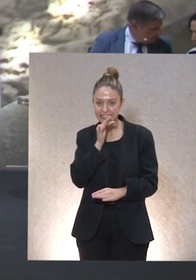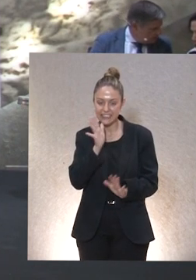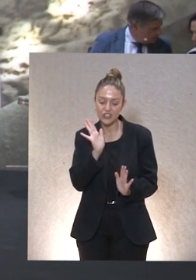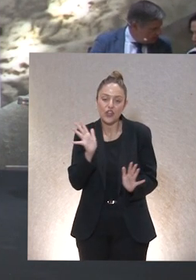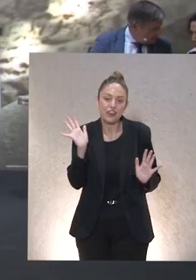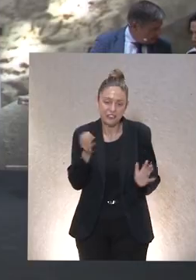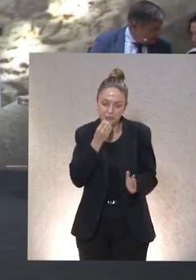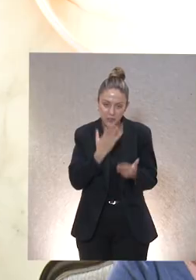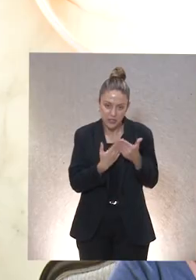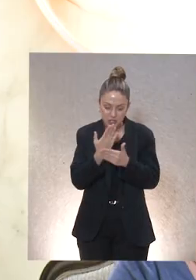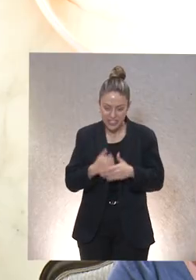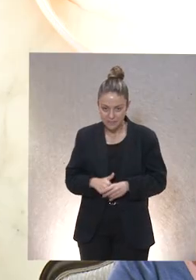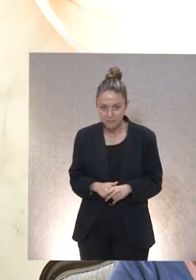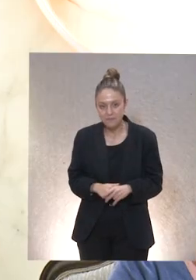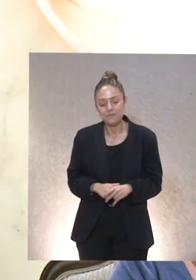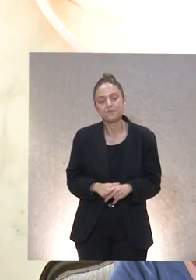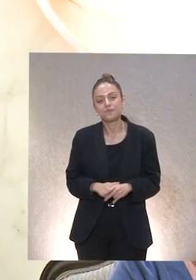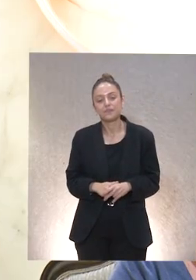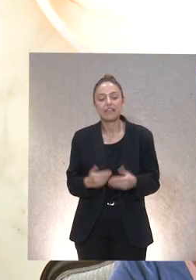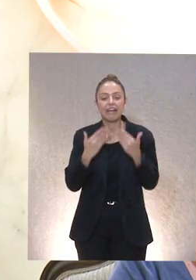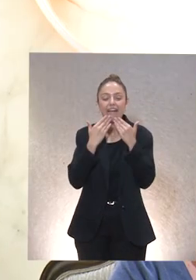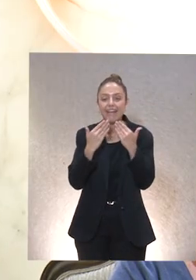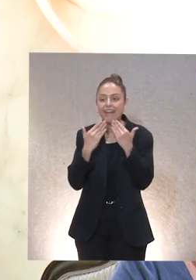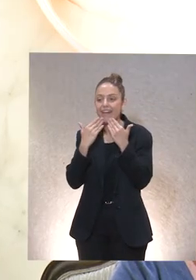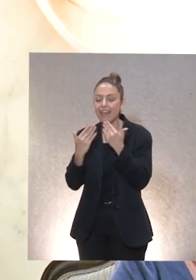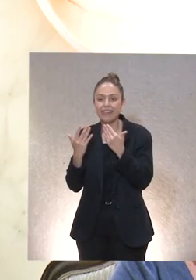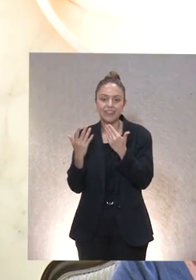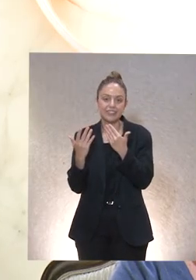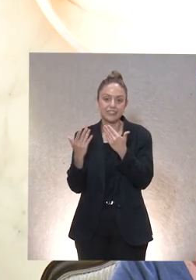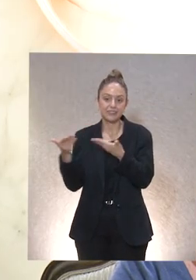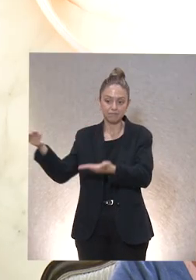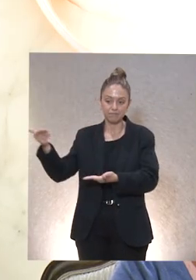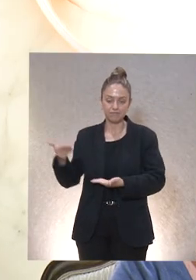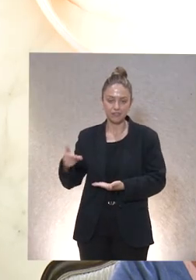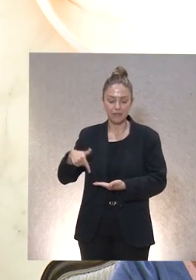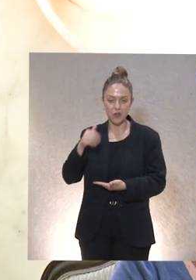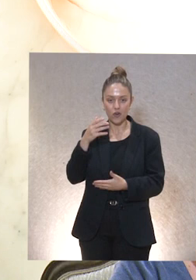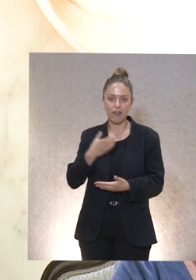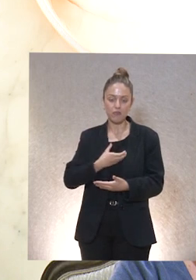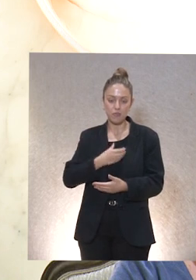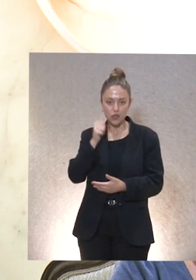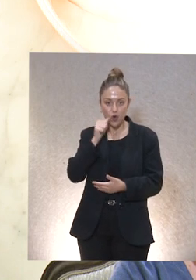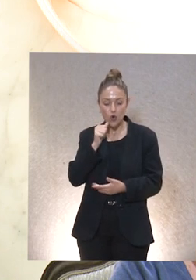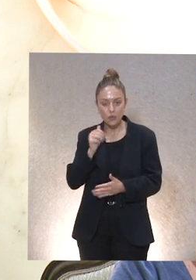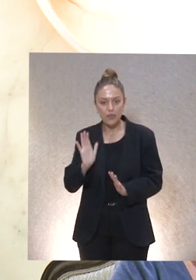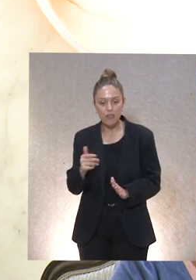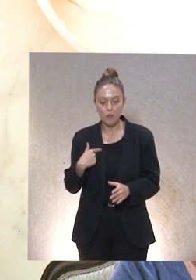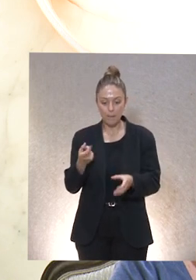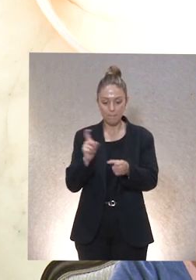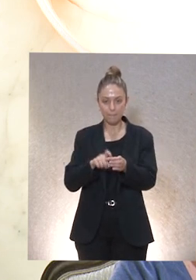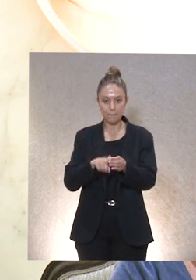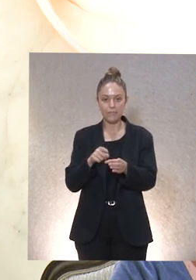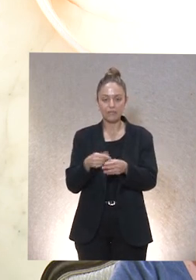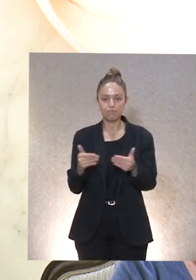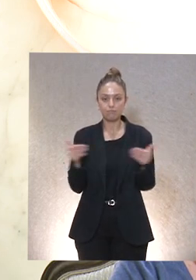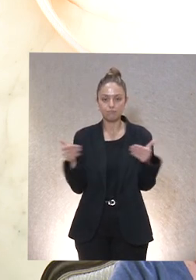siendo buenos días agradecer la invitación de este ayuntamiento de Oviedo para participar en la inauguración de este